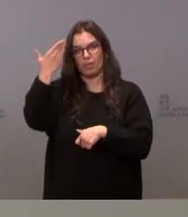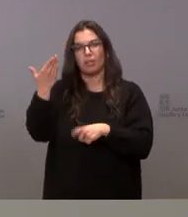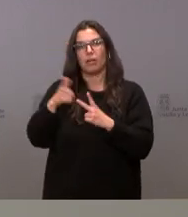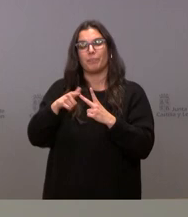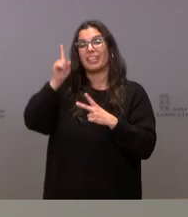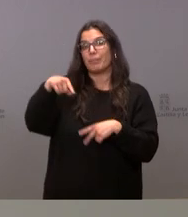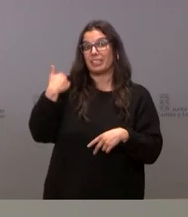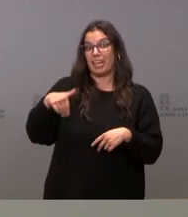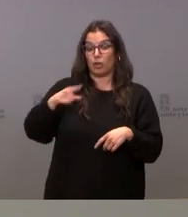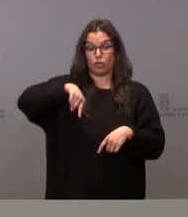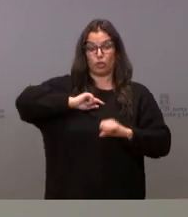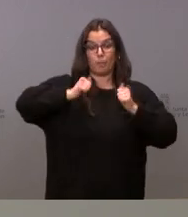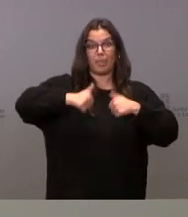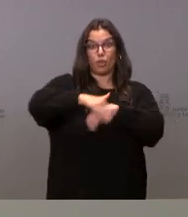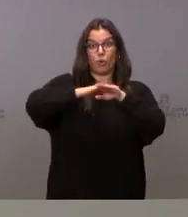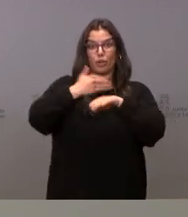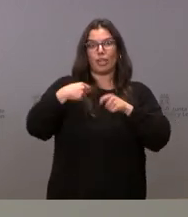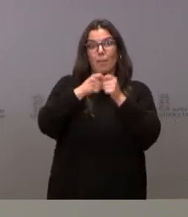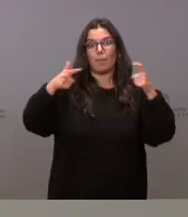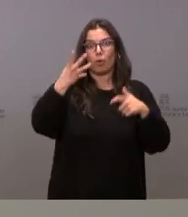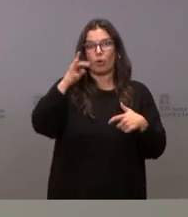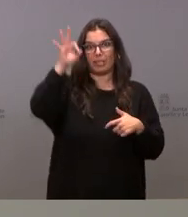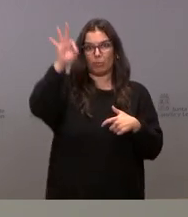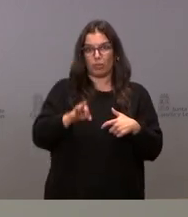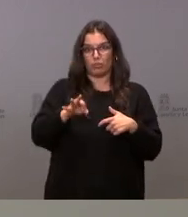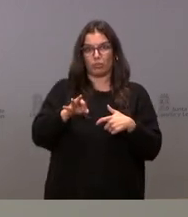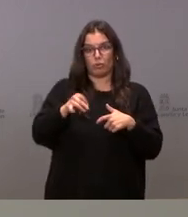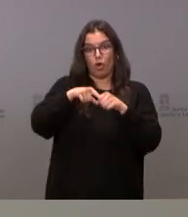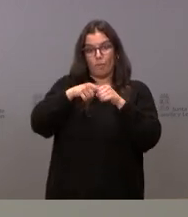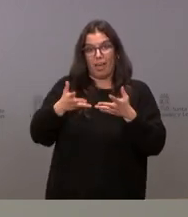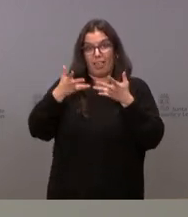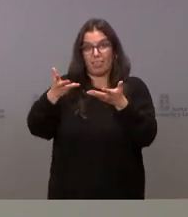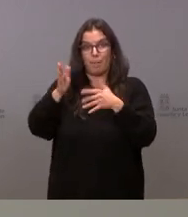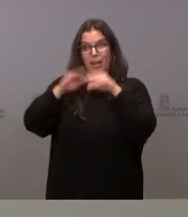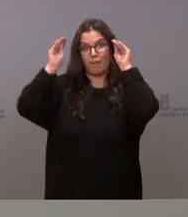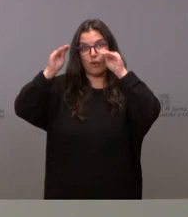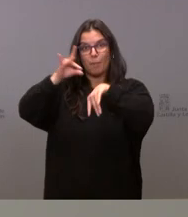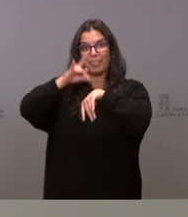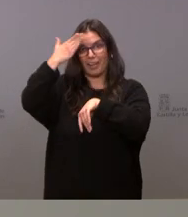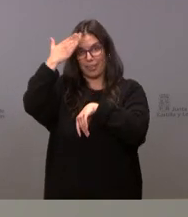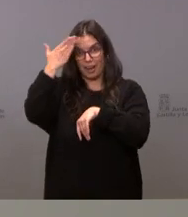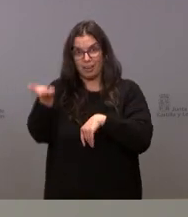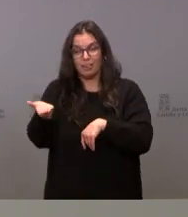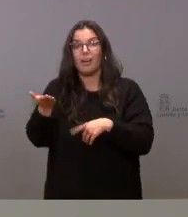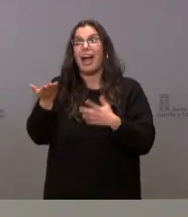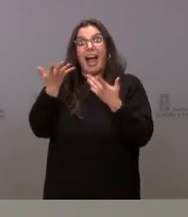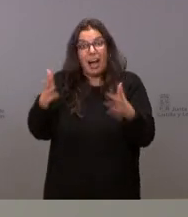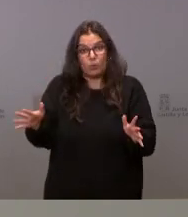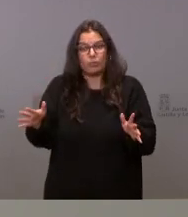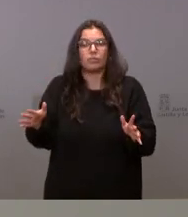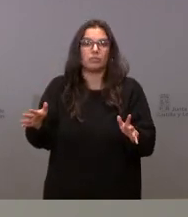% desde que estamos nosotros hemos subido un 40% la oferta para formar medicina de familia pero aún siendo así